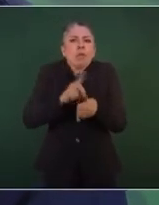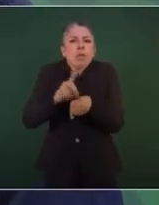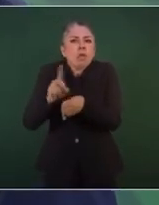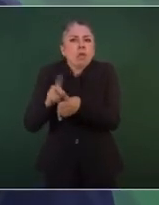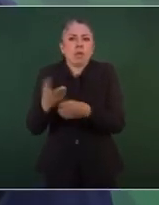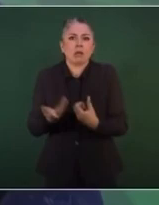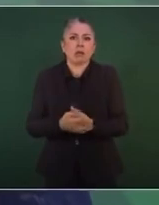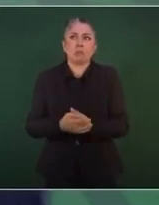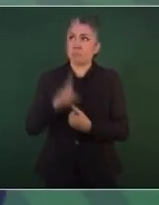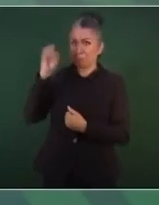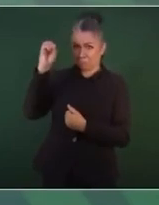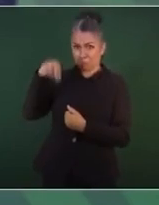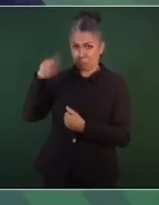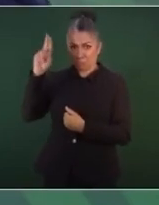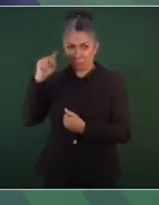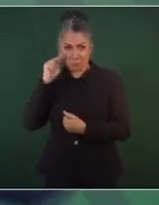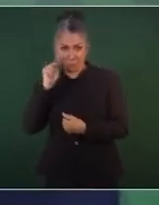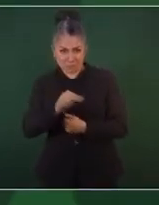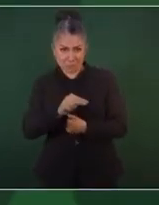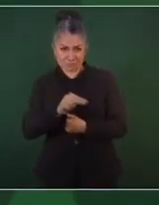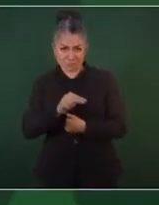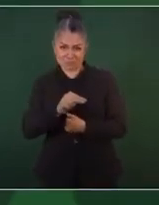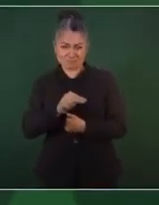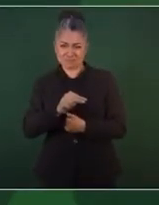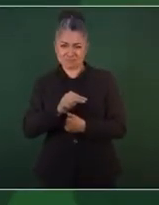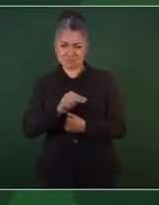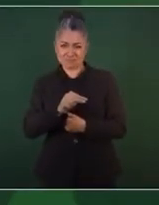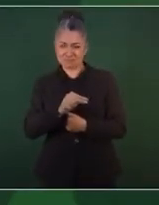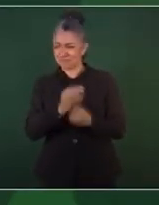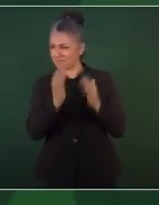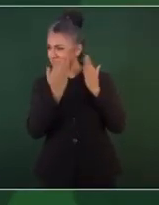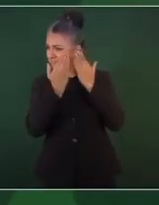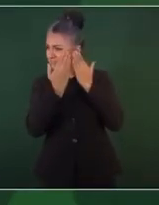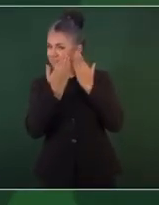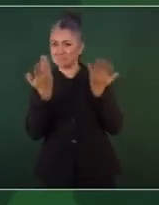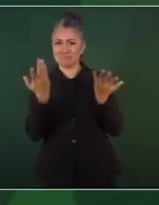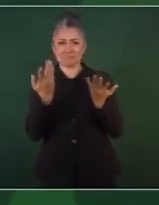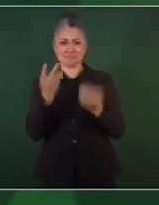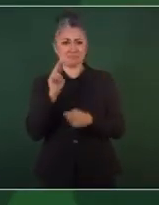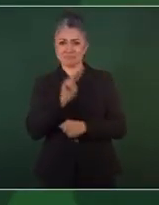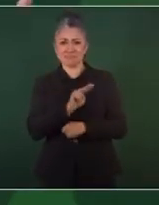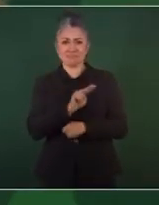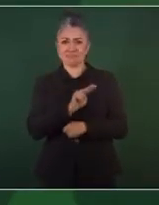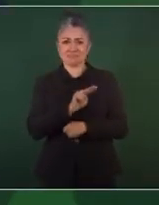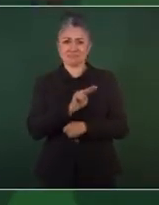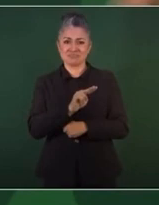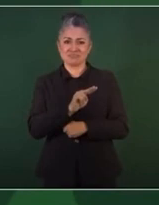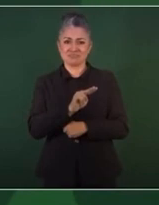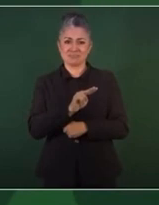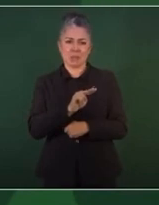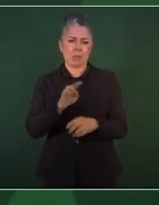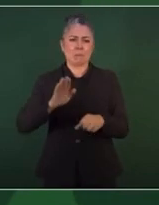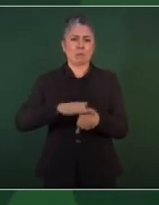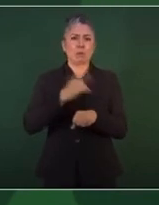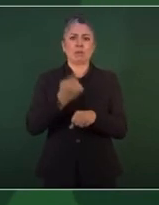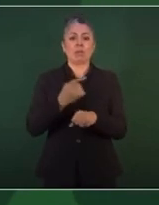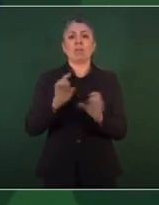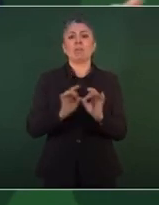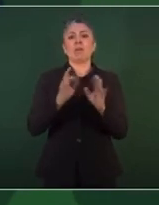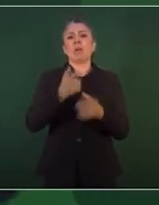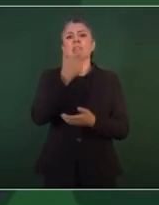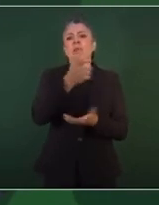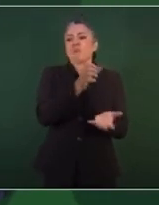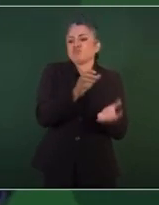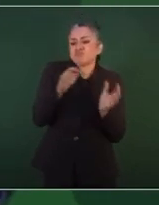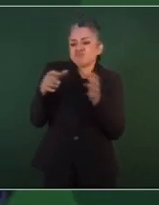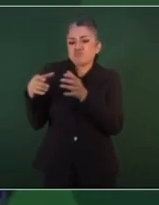Para evitar todo eso, la acumulación de capital en unas cuantas manos, como nunca en